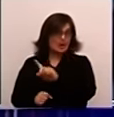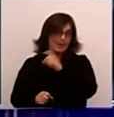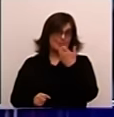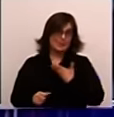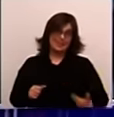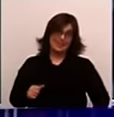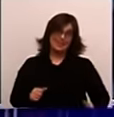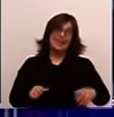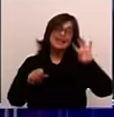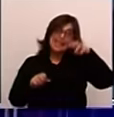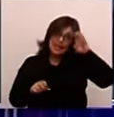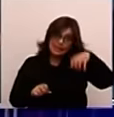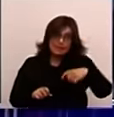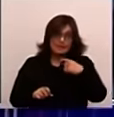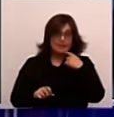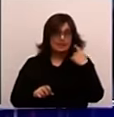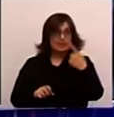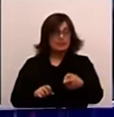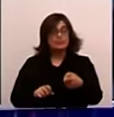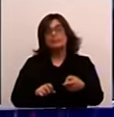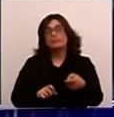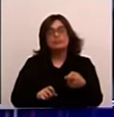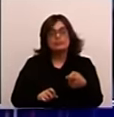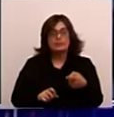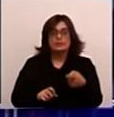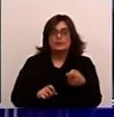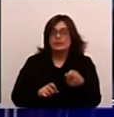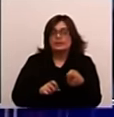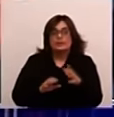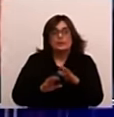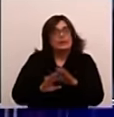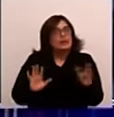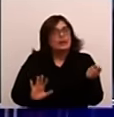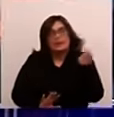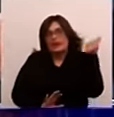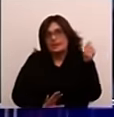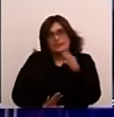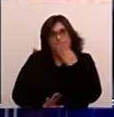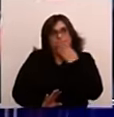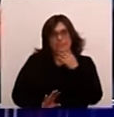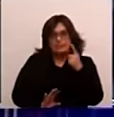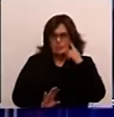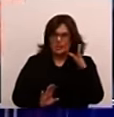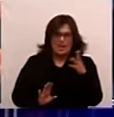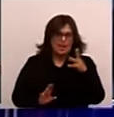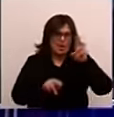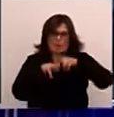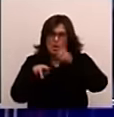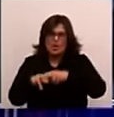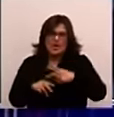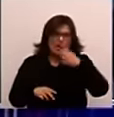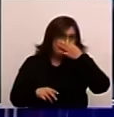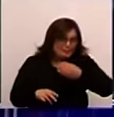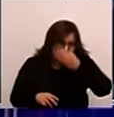Julio María Sanguinetti, que llegan a niveles casi de risa, hablando de epidemias de gripe y cosas así.